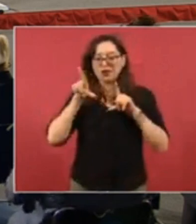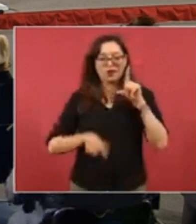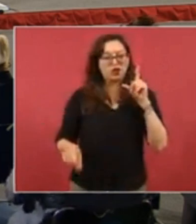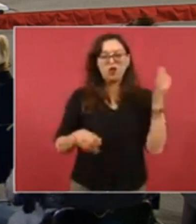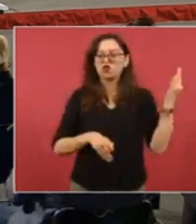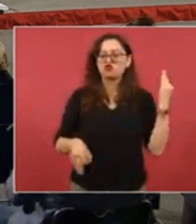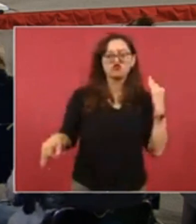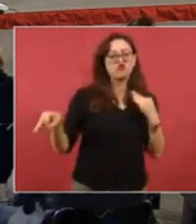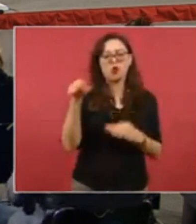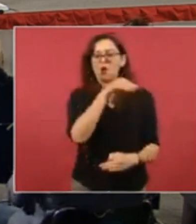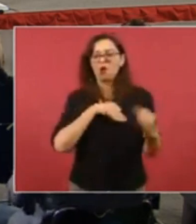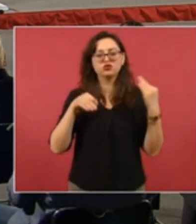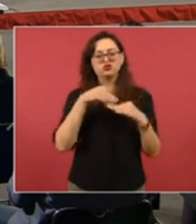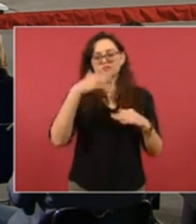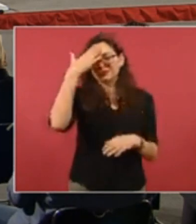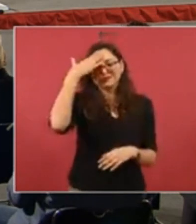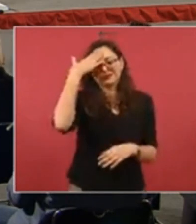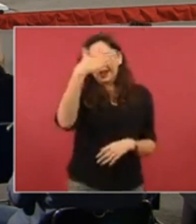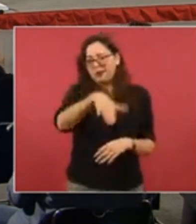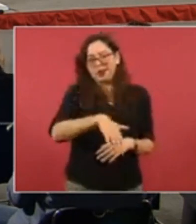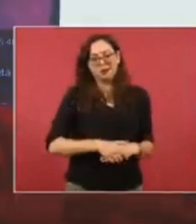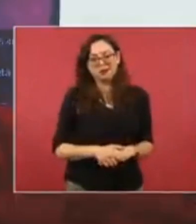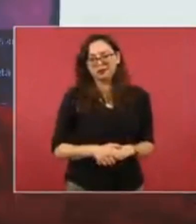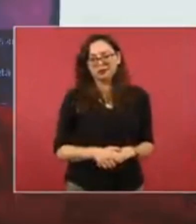es de sentido común,